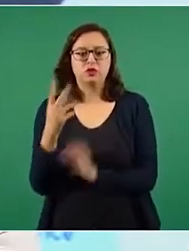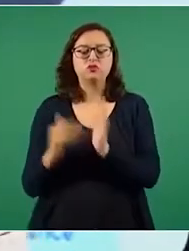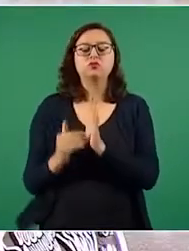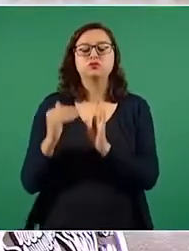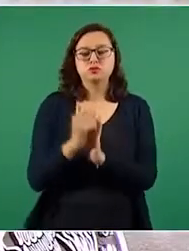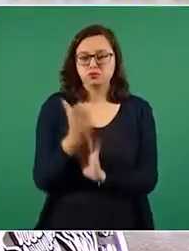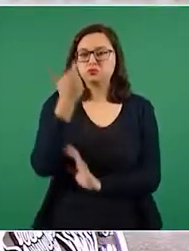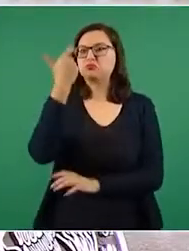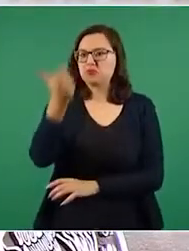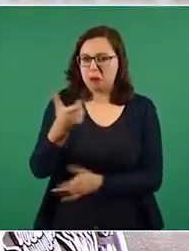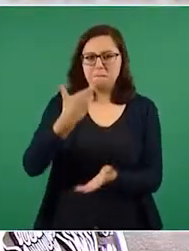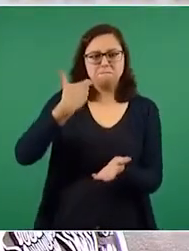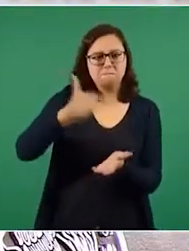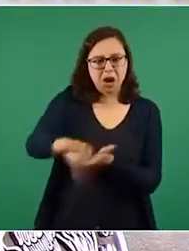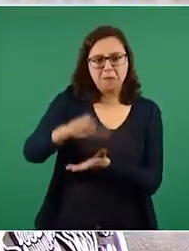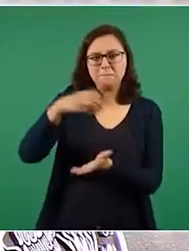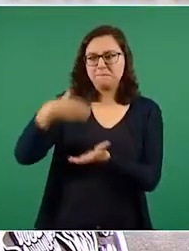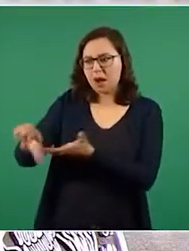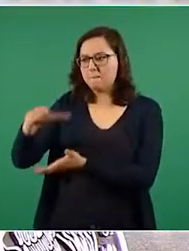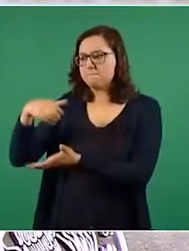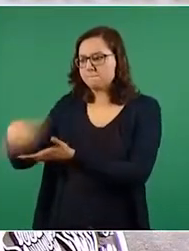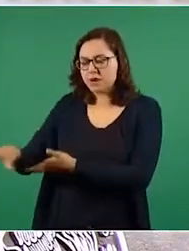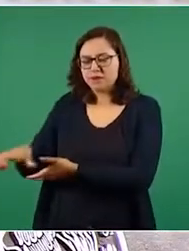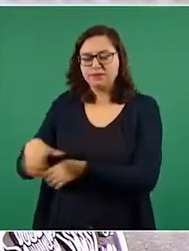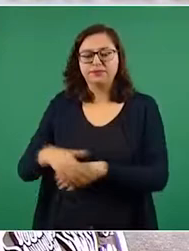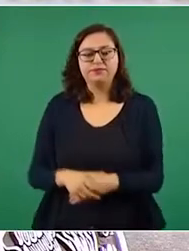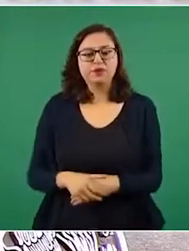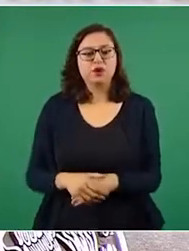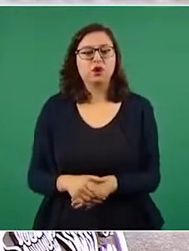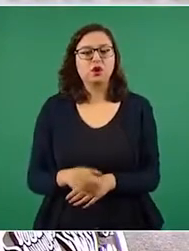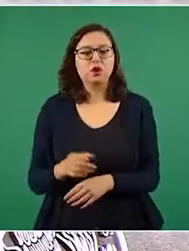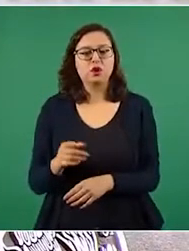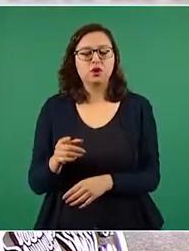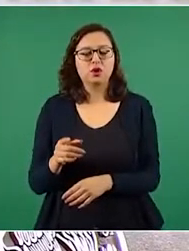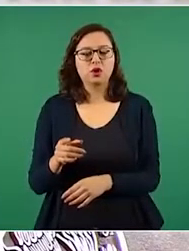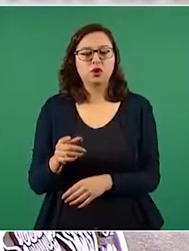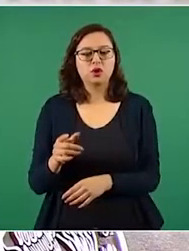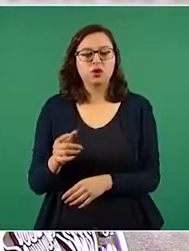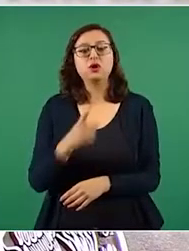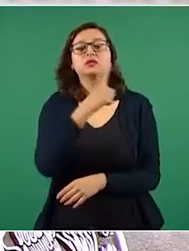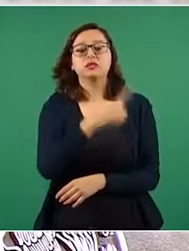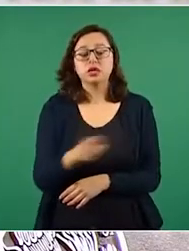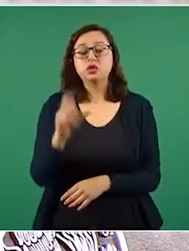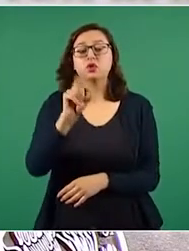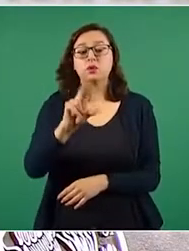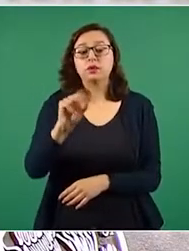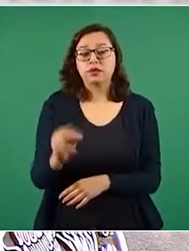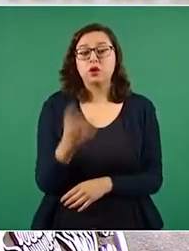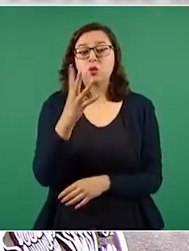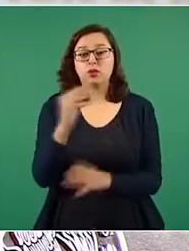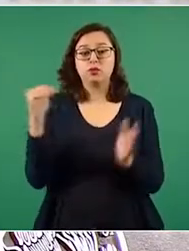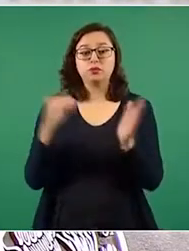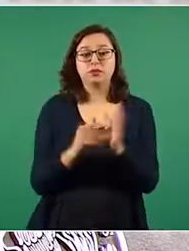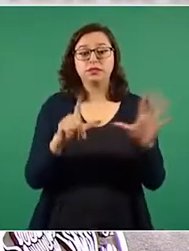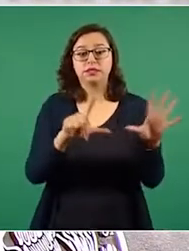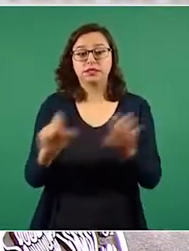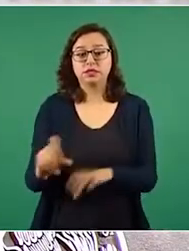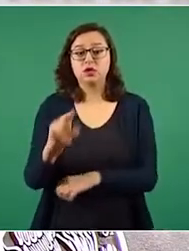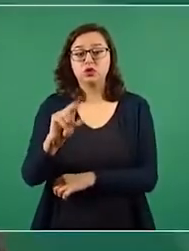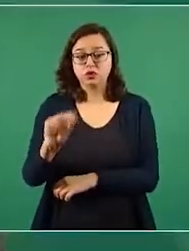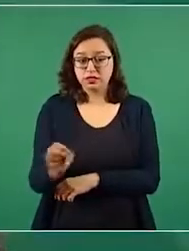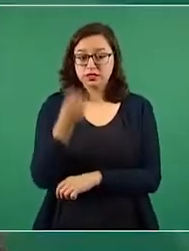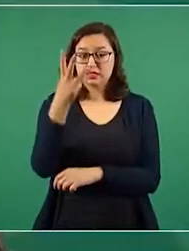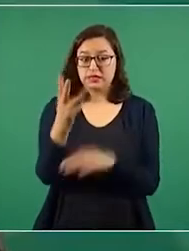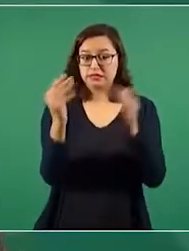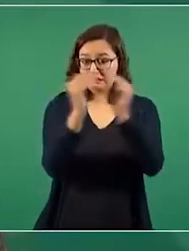de pesos, de mil 194 mil 783